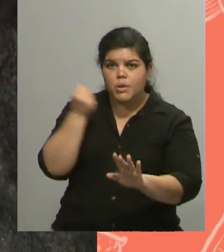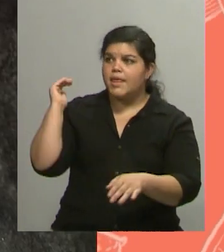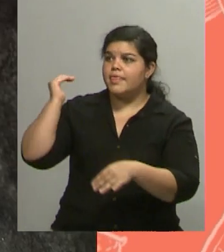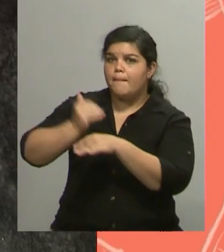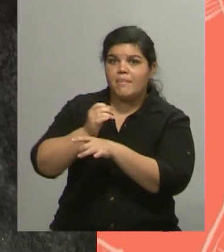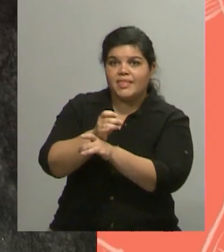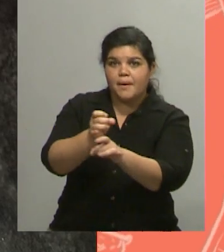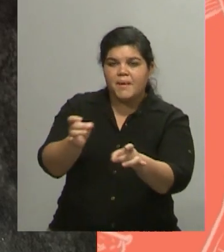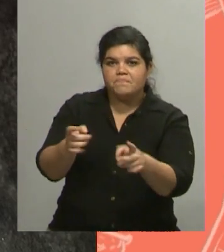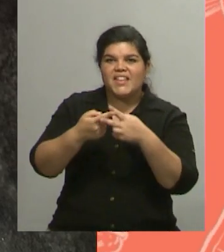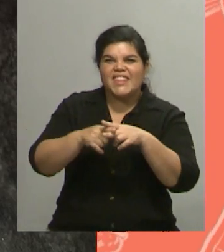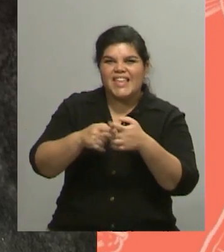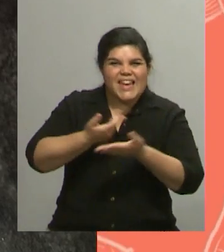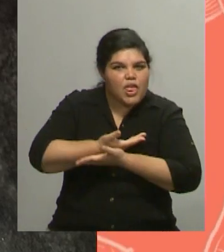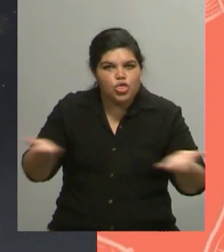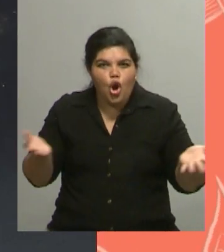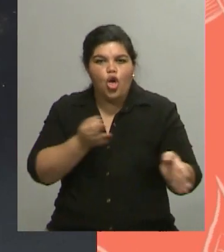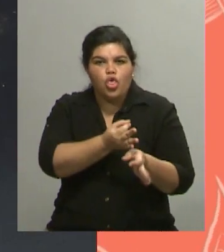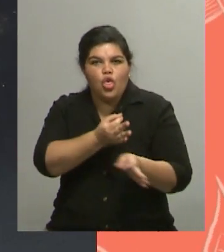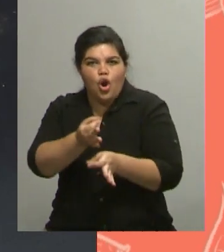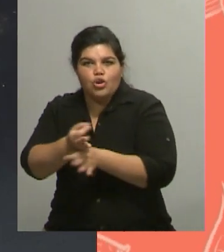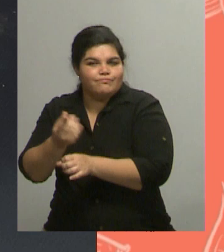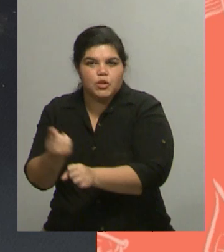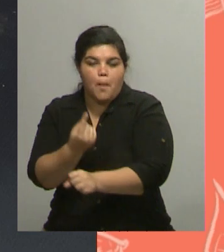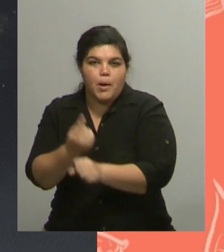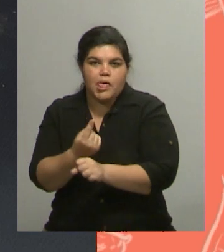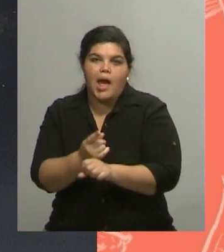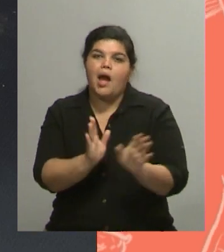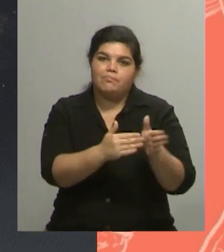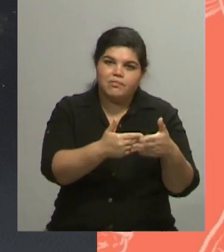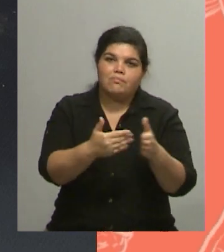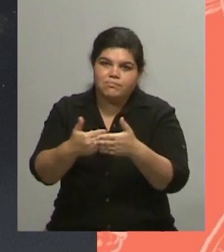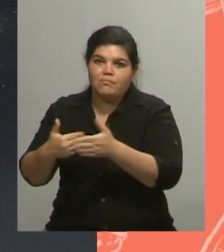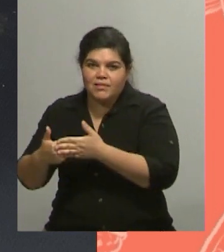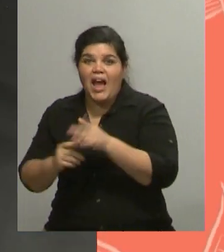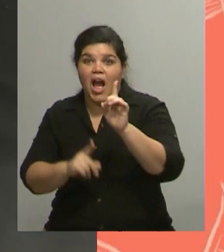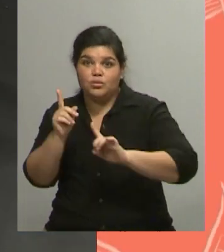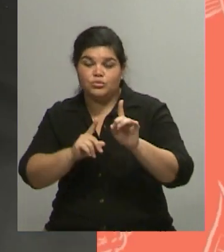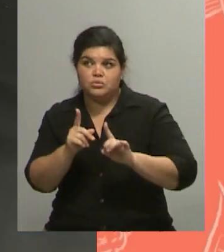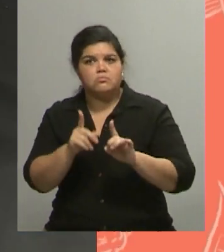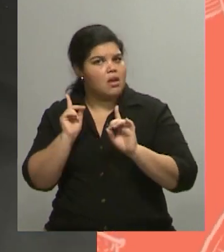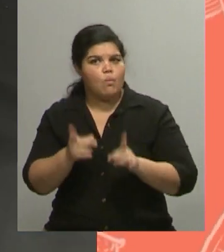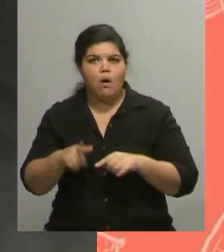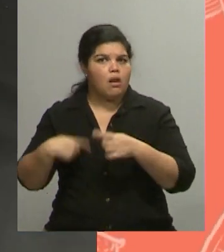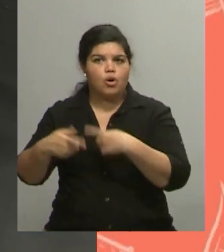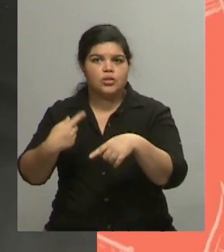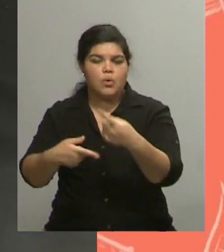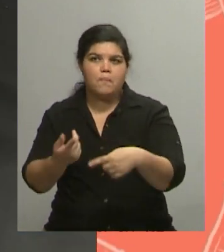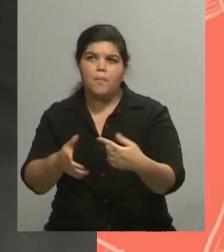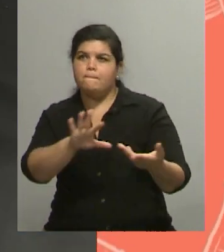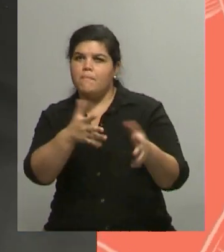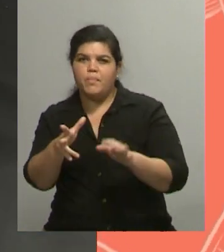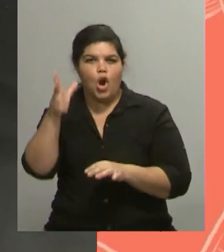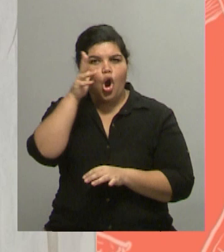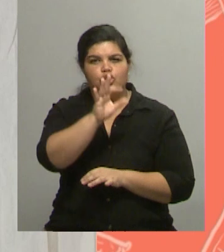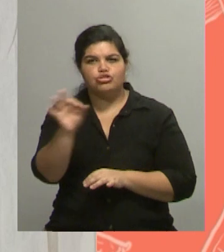todos los talleres, subsistimos. Y tuvimos alrededor de unos 800, a veces 900 alumnos